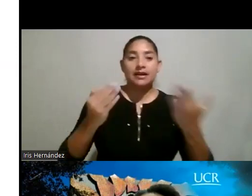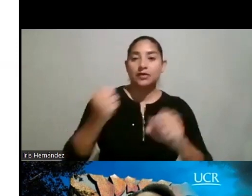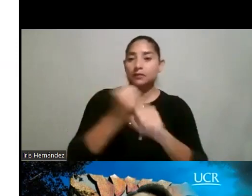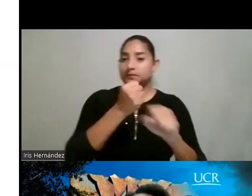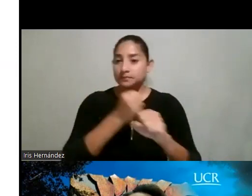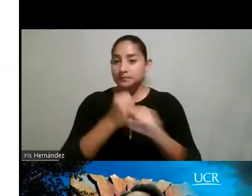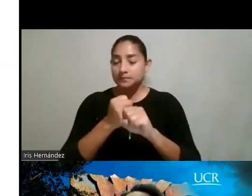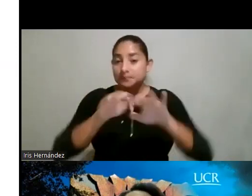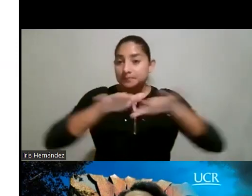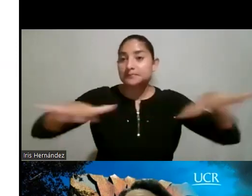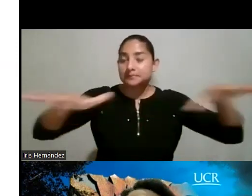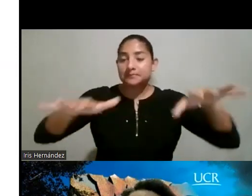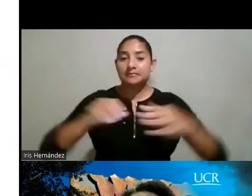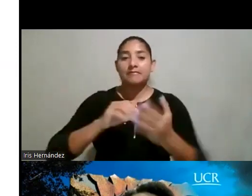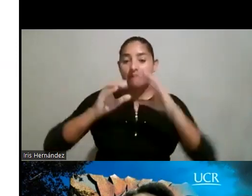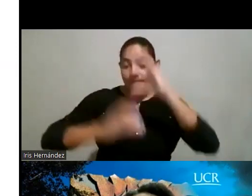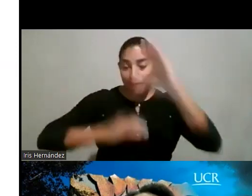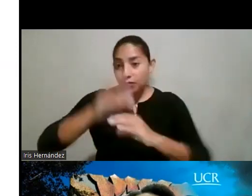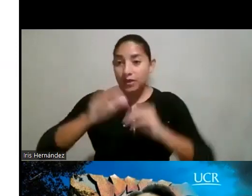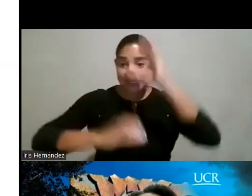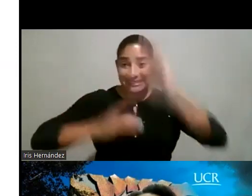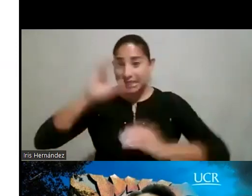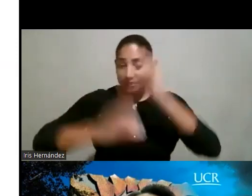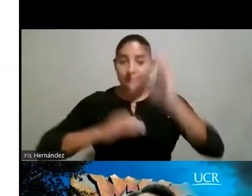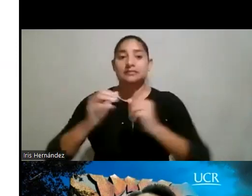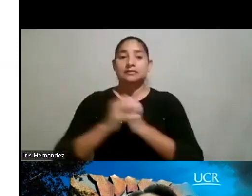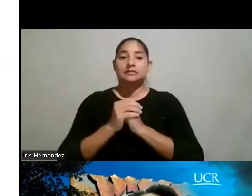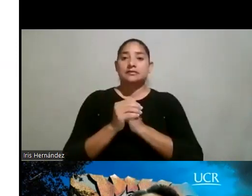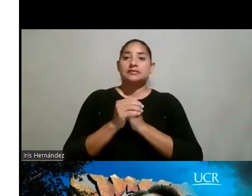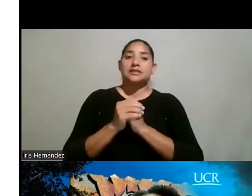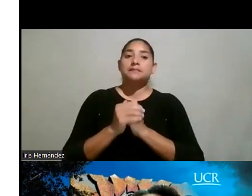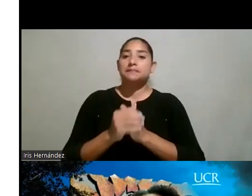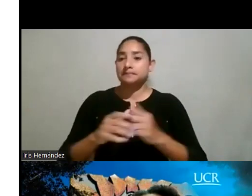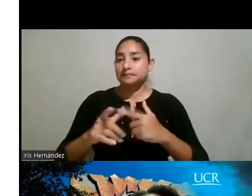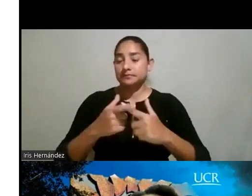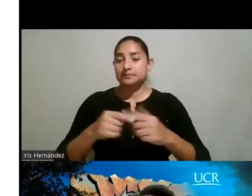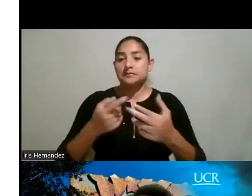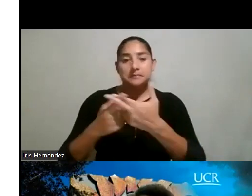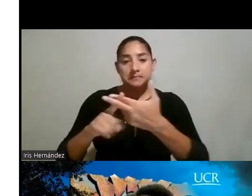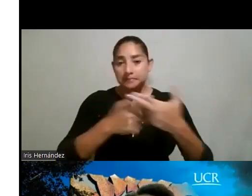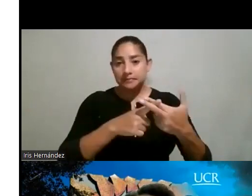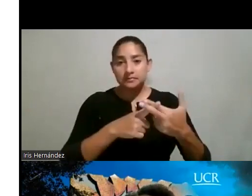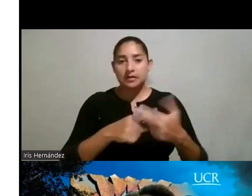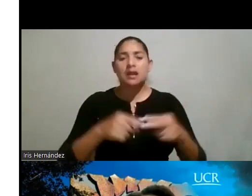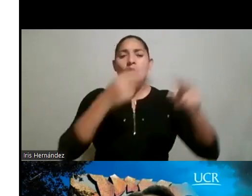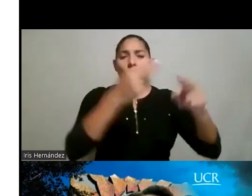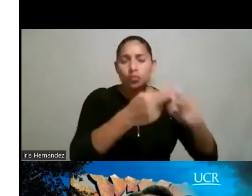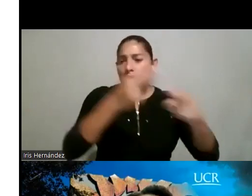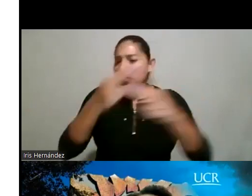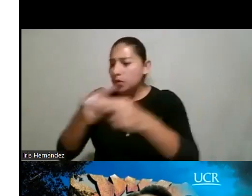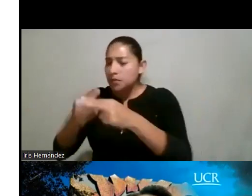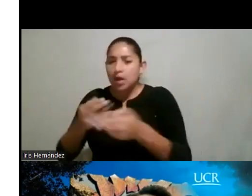Facultad de Ingeniería y en la Facultad de Ciencias, que permiten entonces empezar a ponerle nombre a las cosas,